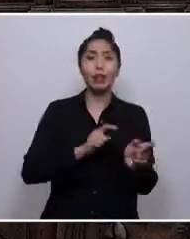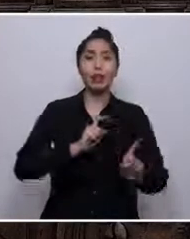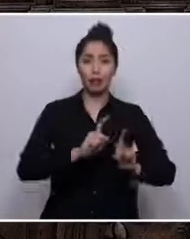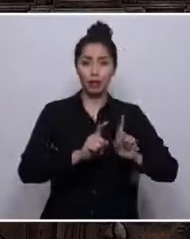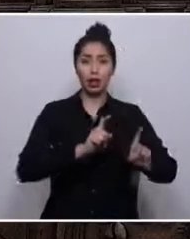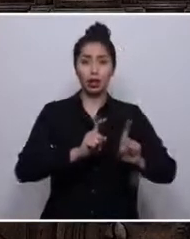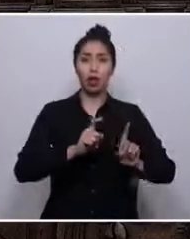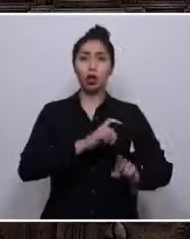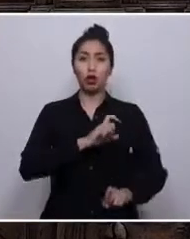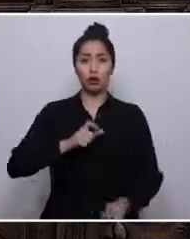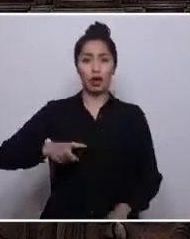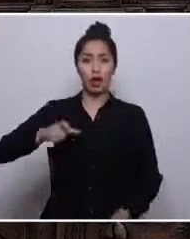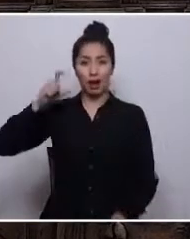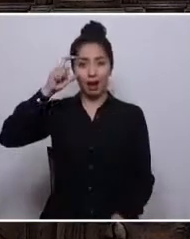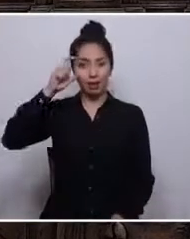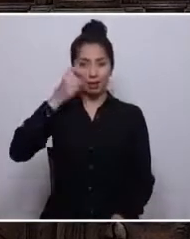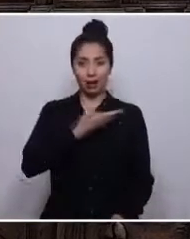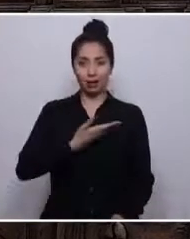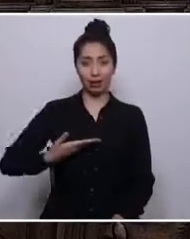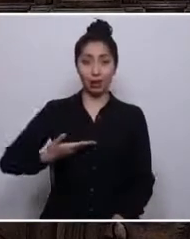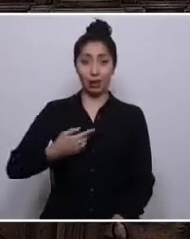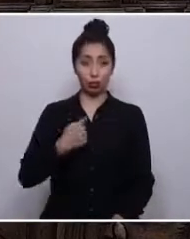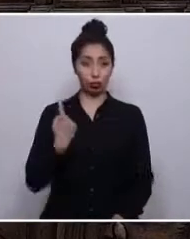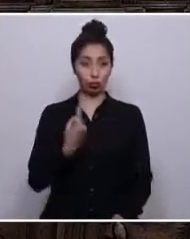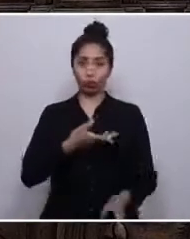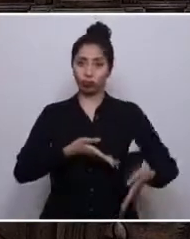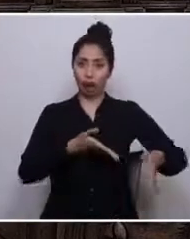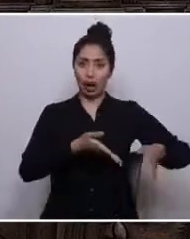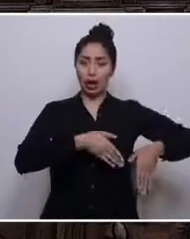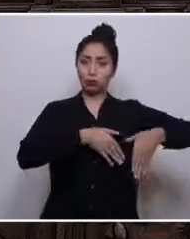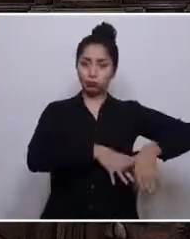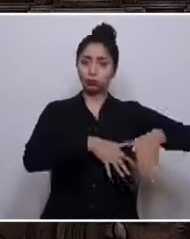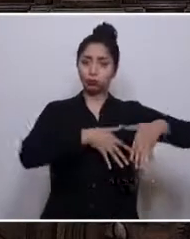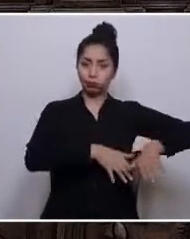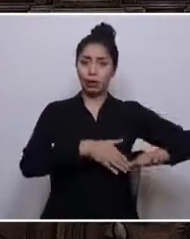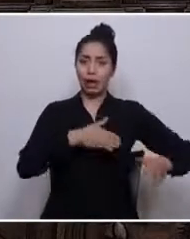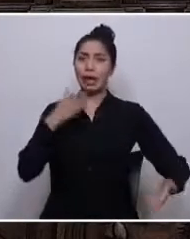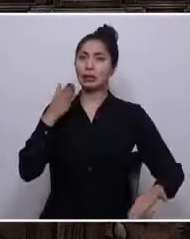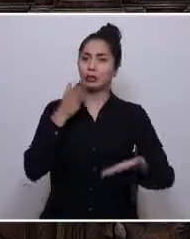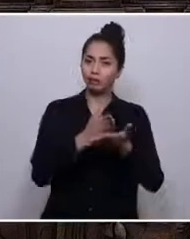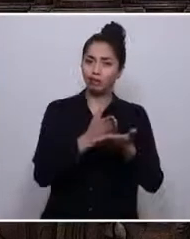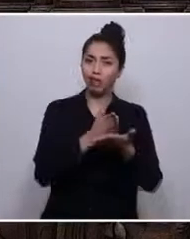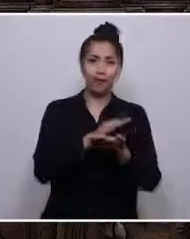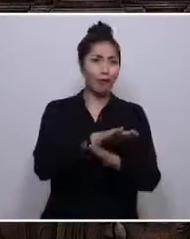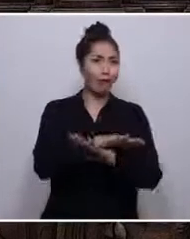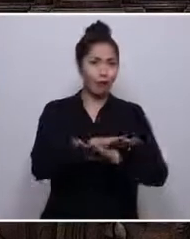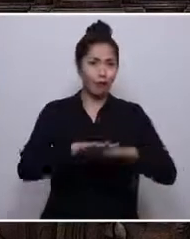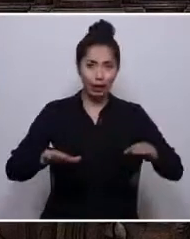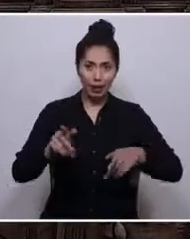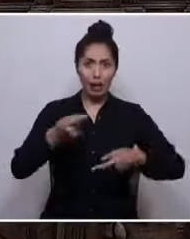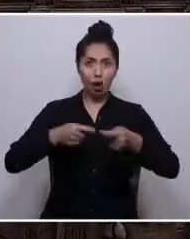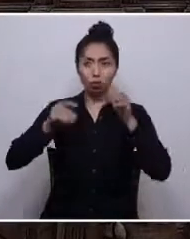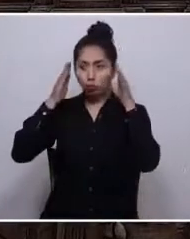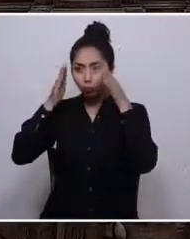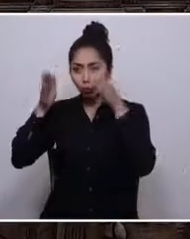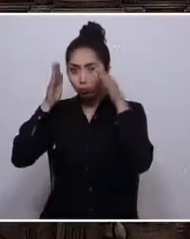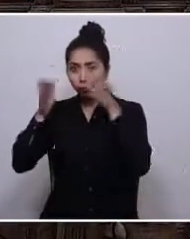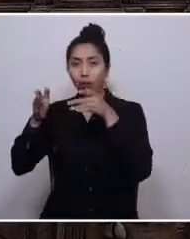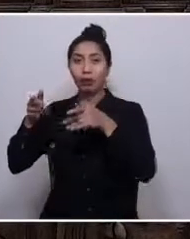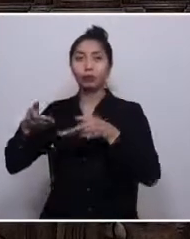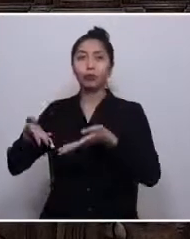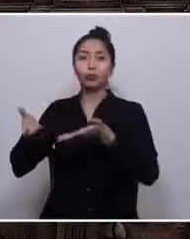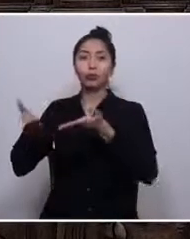Quienes salimos a las calles exigiendo el fin de un sistema basado en el abuso de la élite y la negación de los derechos a las grandes mayorías,